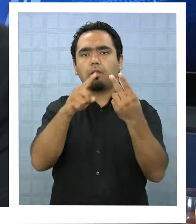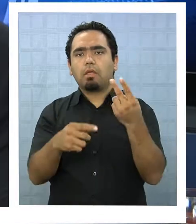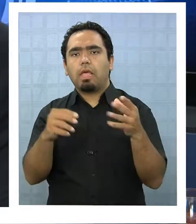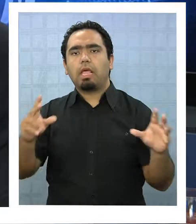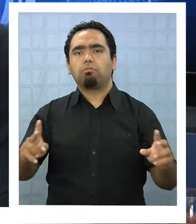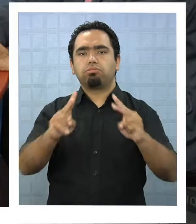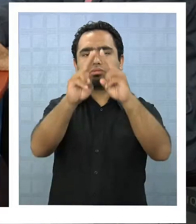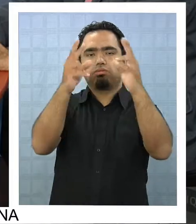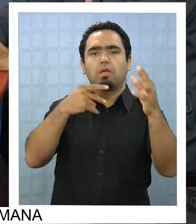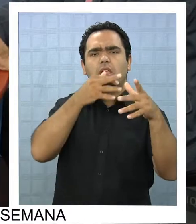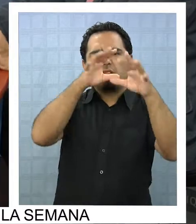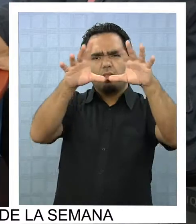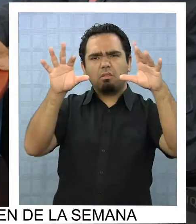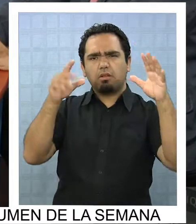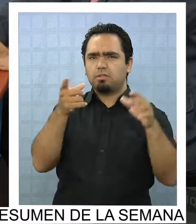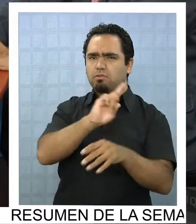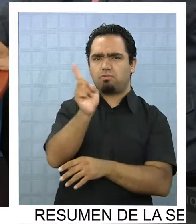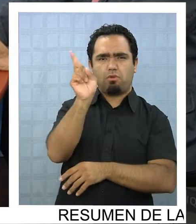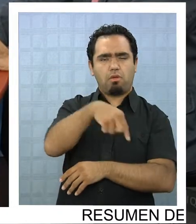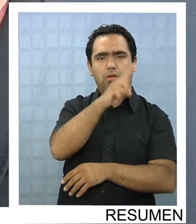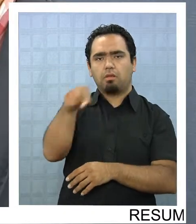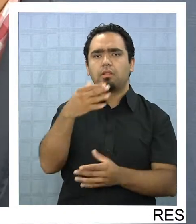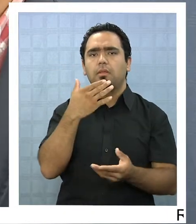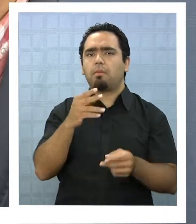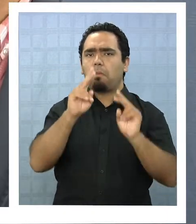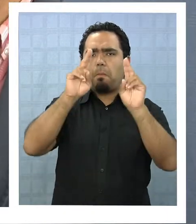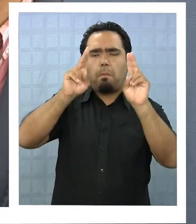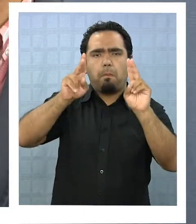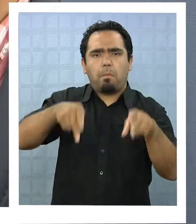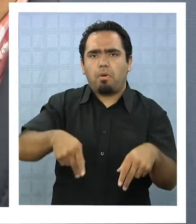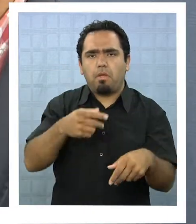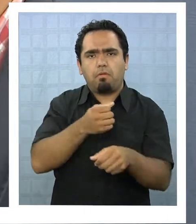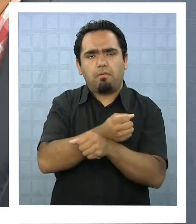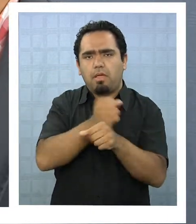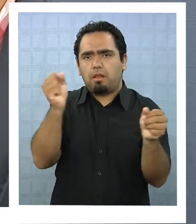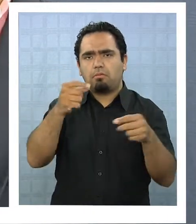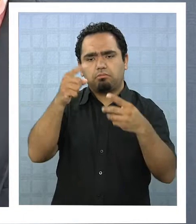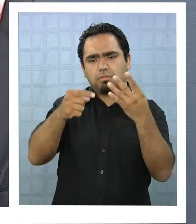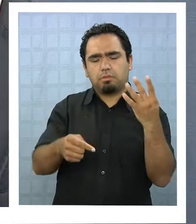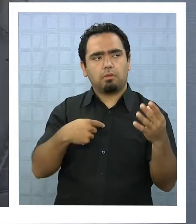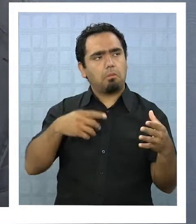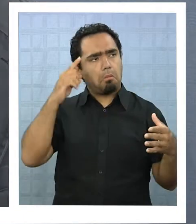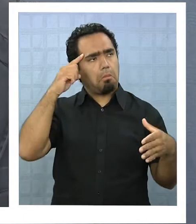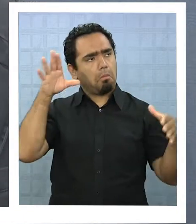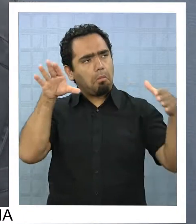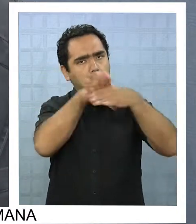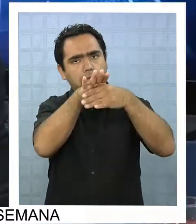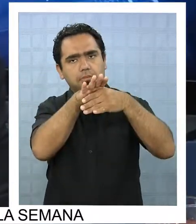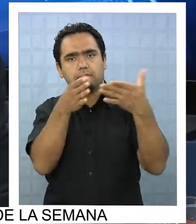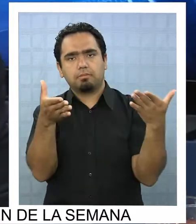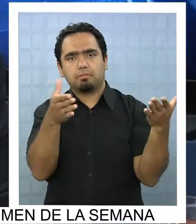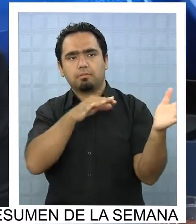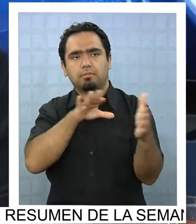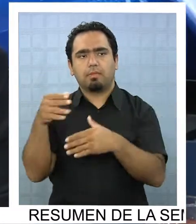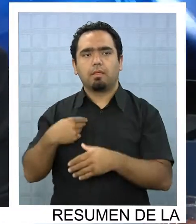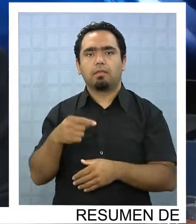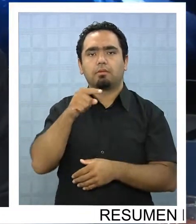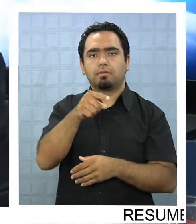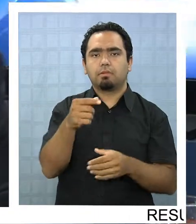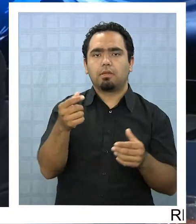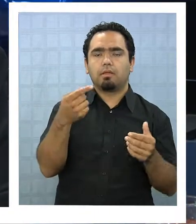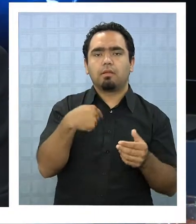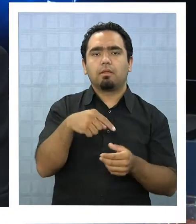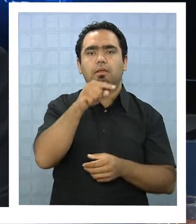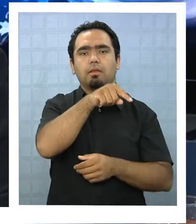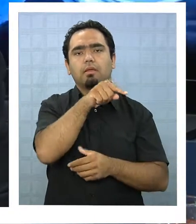la reforma tributaria hay que hacerla y que hay que prohibir la selección de alumnos se acercaron digamos a tus propuestas es muy pretencioso plantearlo así porque no son las